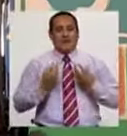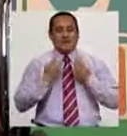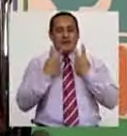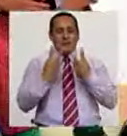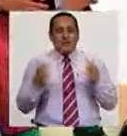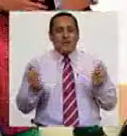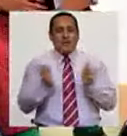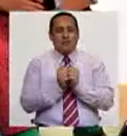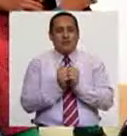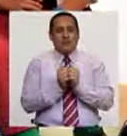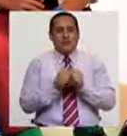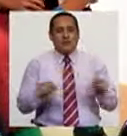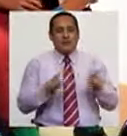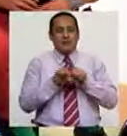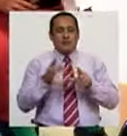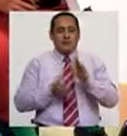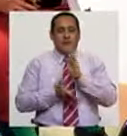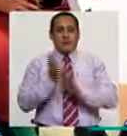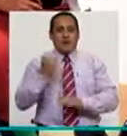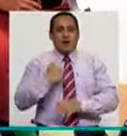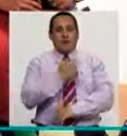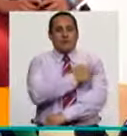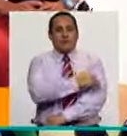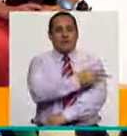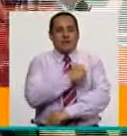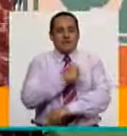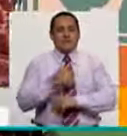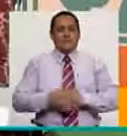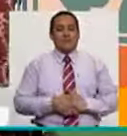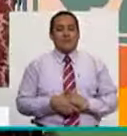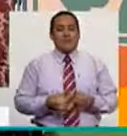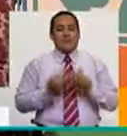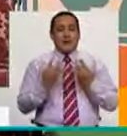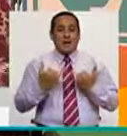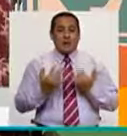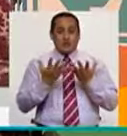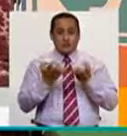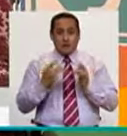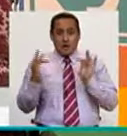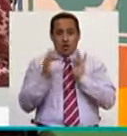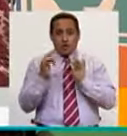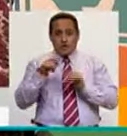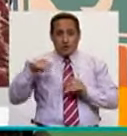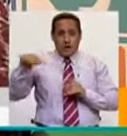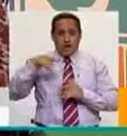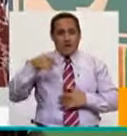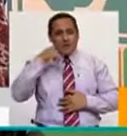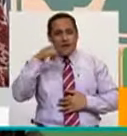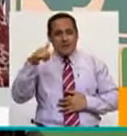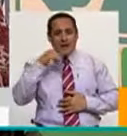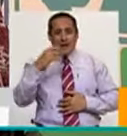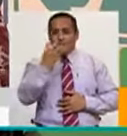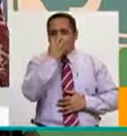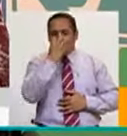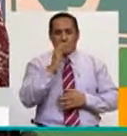a quedar acá. No te vuelvan, voy a ir al hospital ahorita. Muy bien. Y bueno, ya saben, si quieren contactarse con ellos, con estos payasos de emergencia,